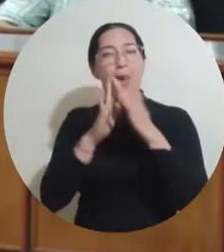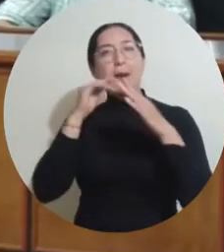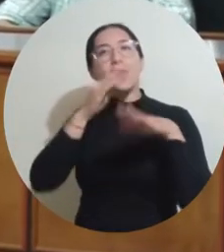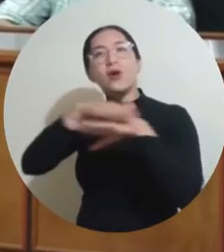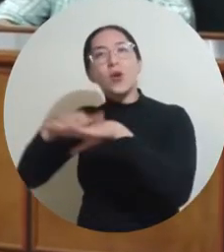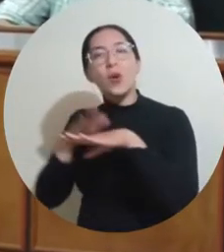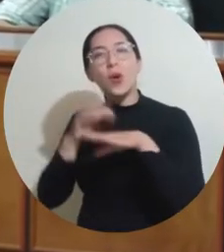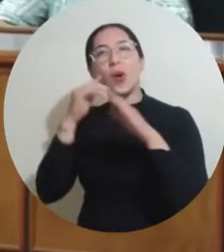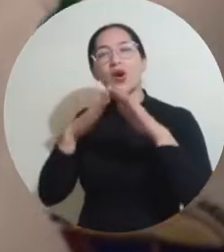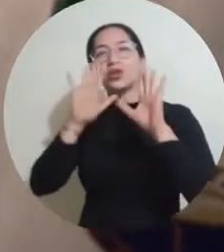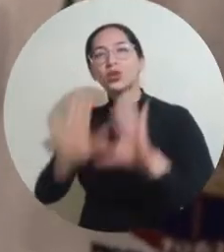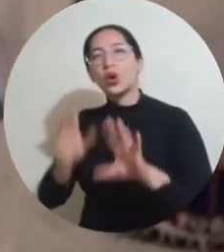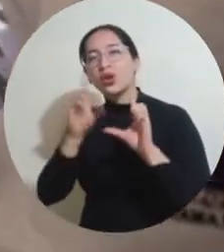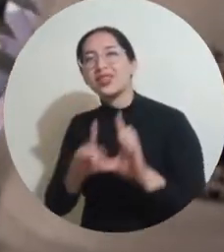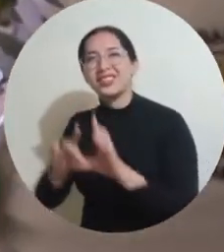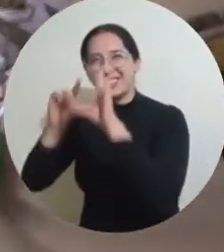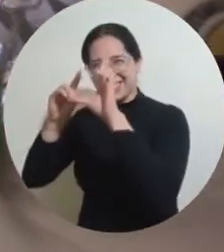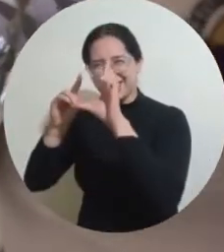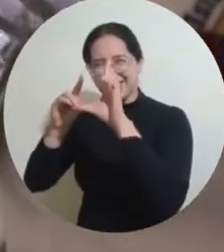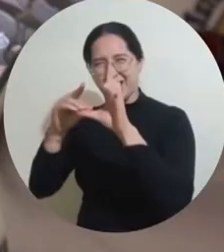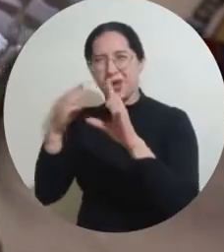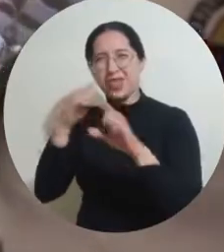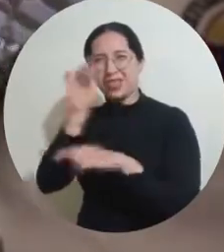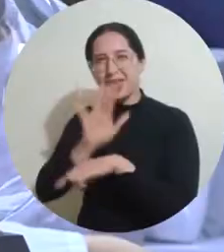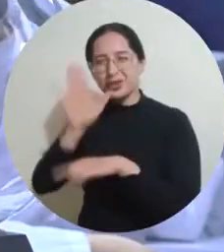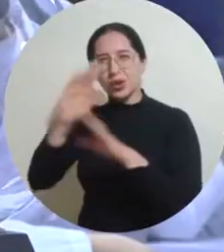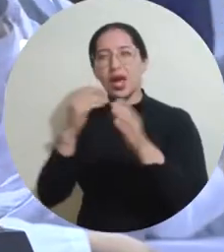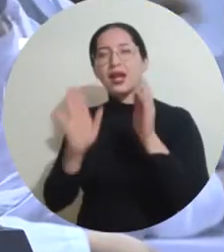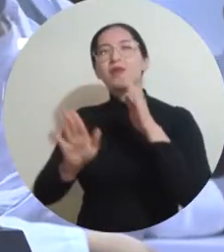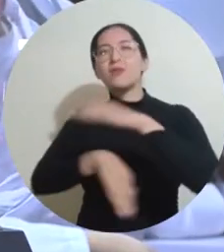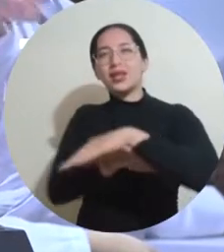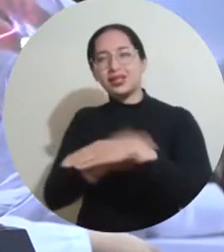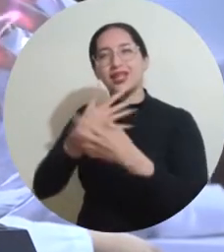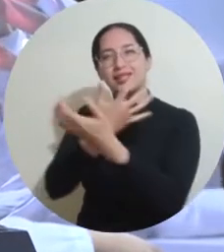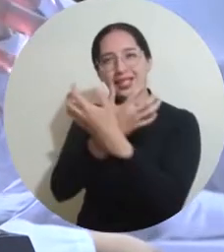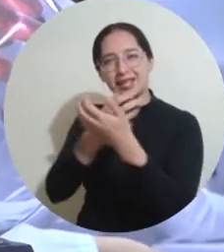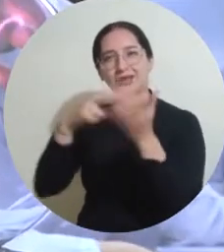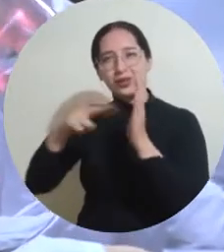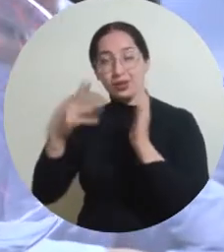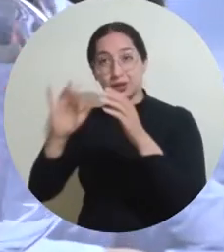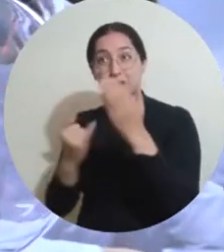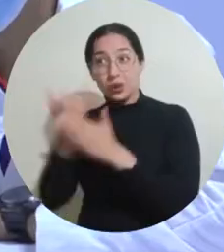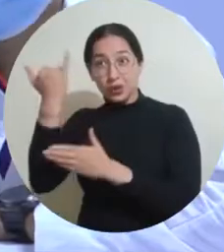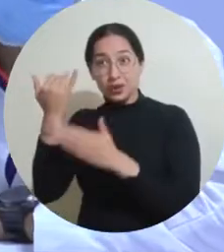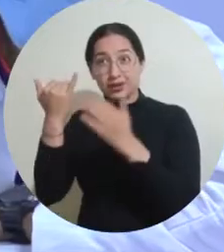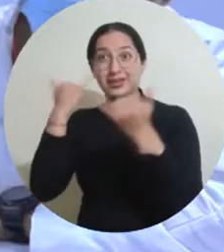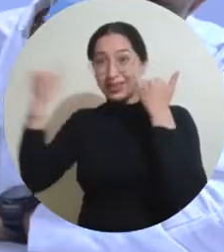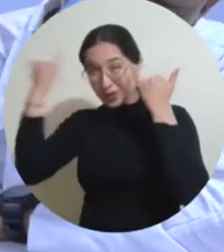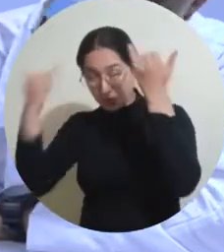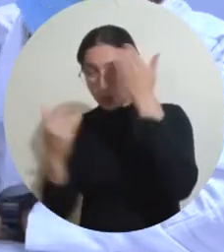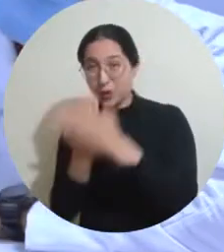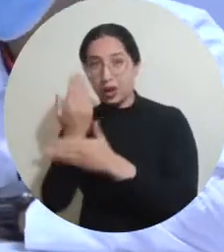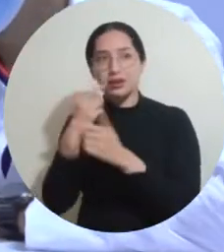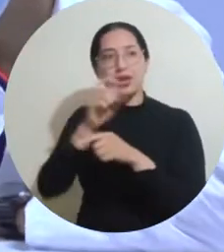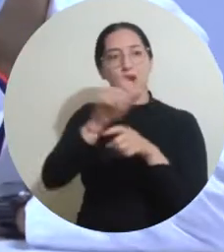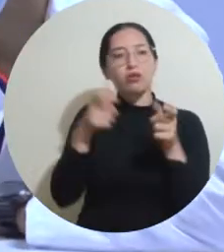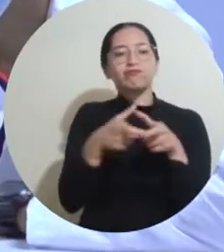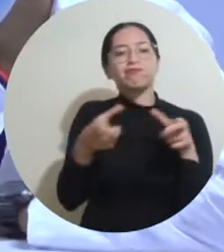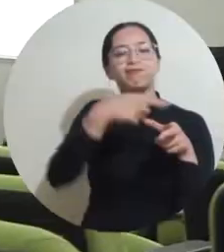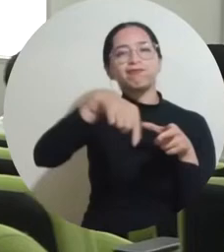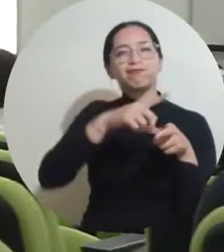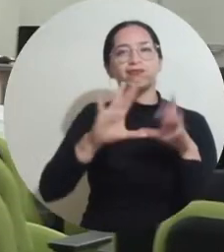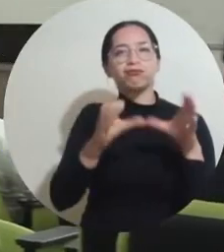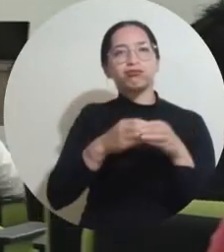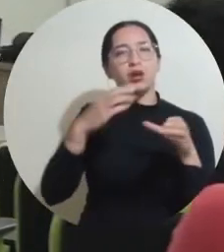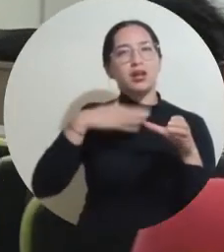parte de la convocatoria del Doctorado Nacional del Ministerio de Ciencia, Tecnología e Innovación y 3 pertenecen a la convocatoria del Programa de Becas de